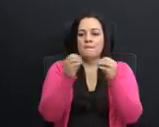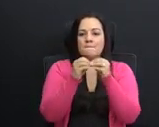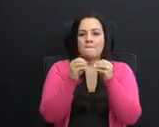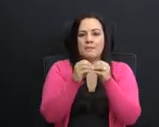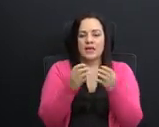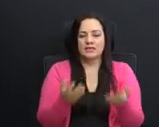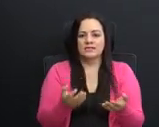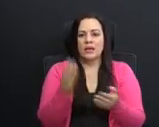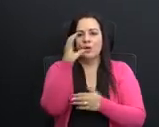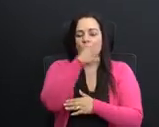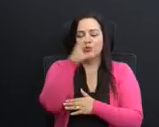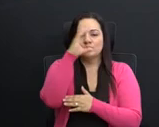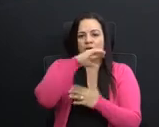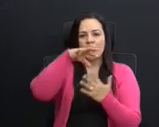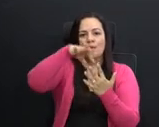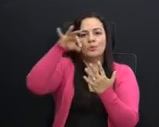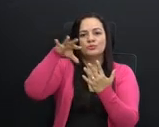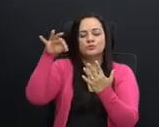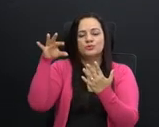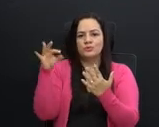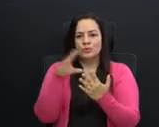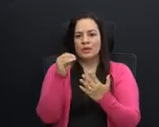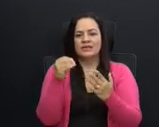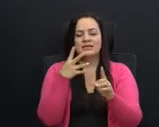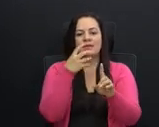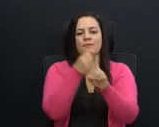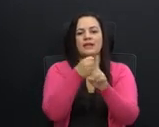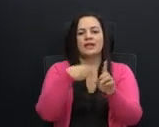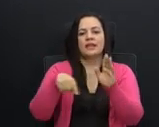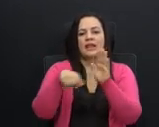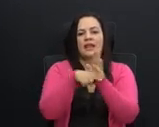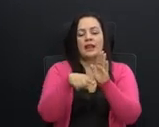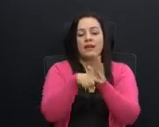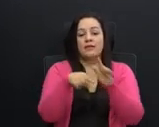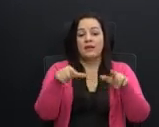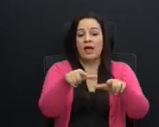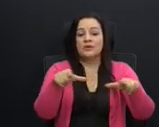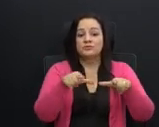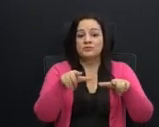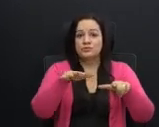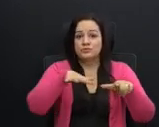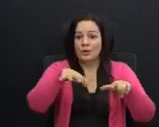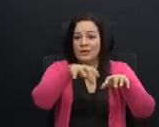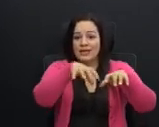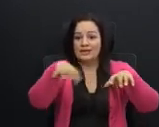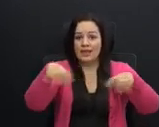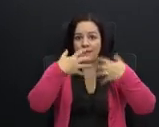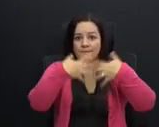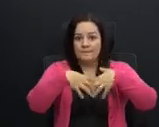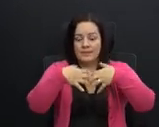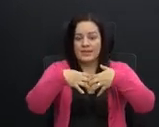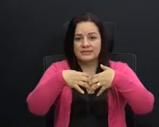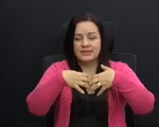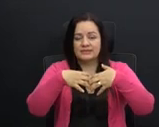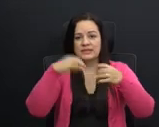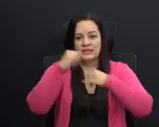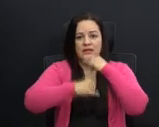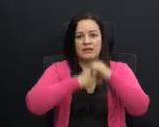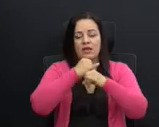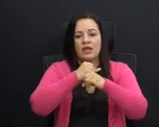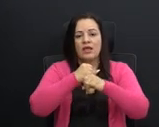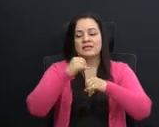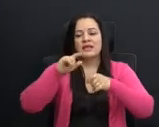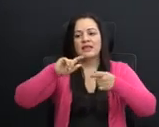Buscar opciones que impacten de manera negativa a las zonas francas significaría alterar la estabilidad